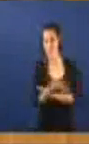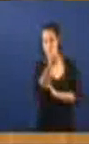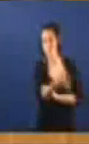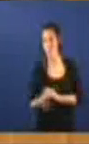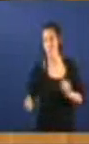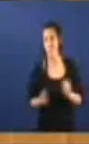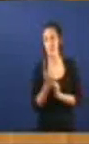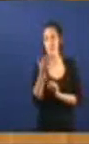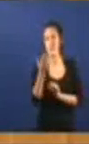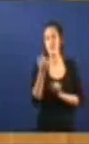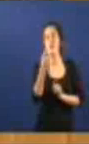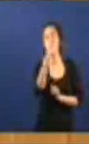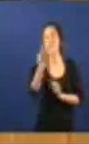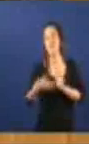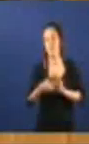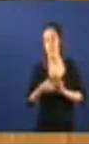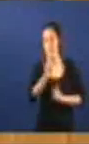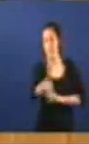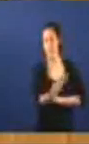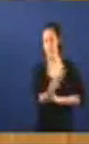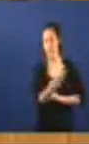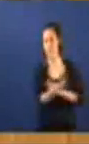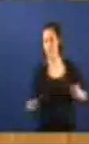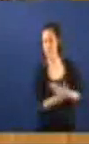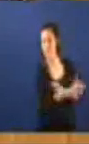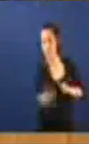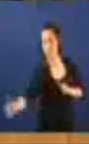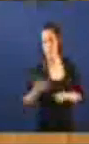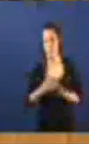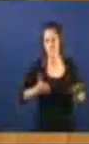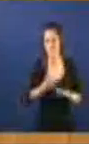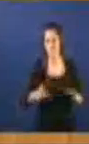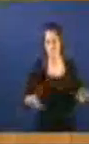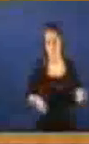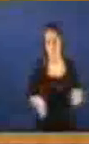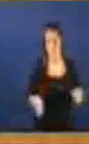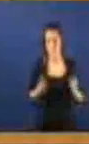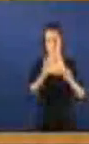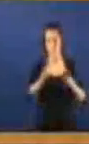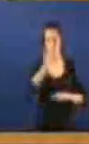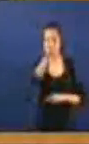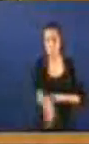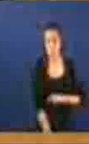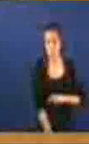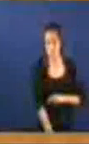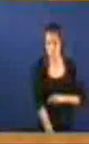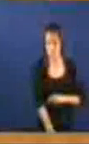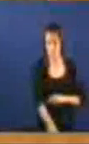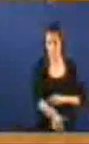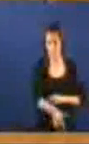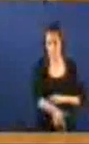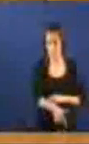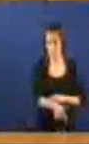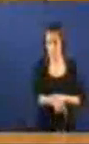Euros Por afectado En promedio Si Unha persona Que ao longa A súa vida Vai